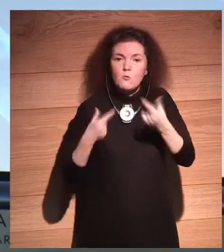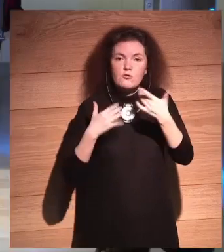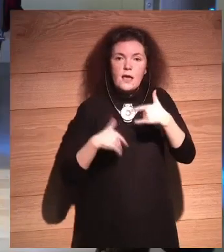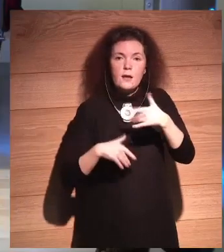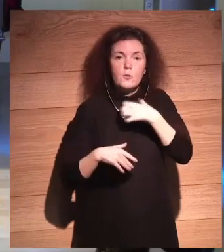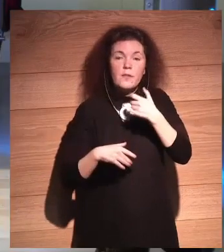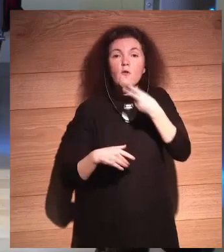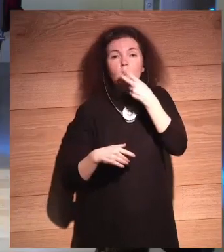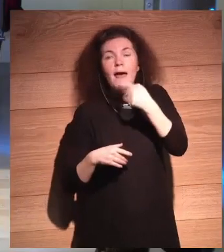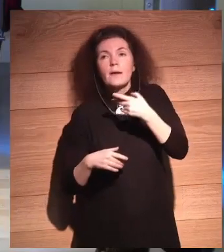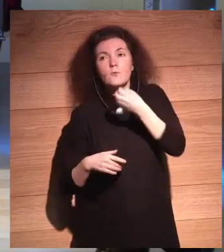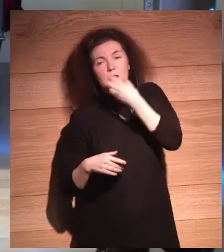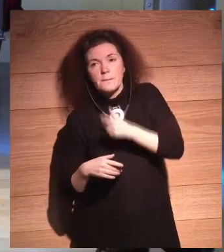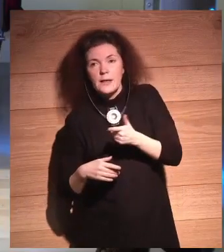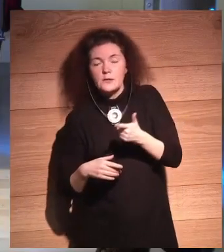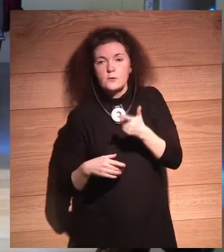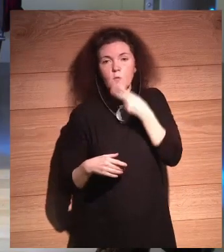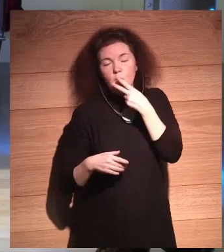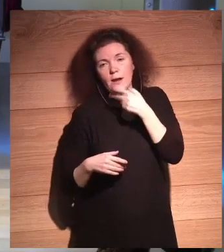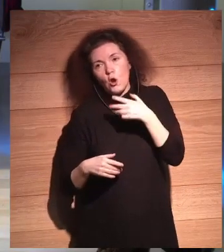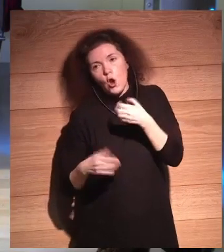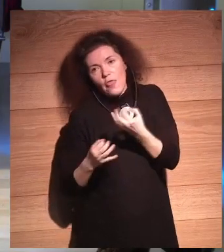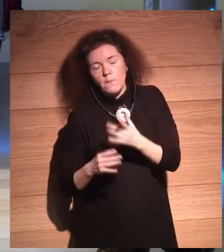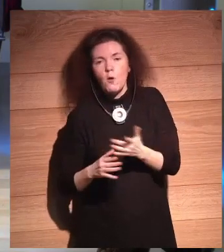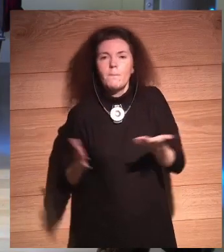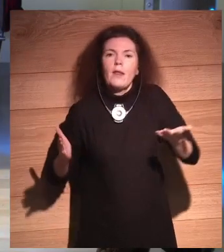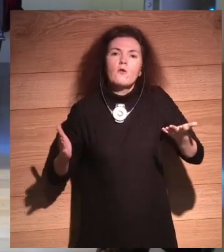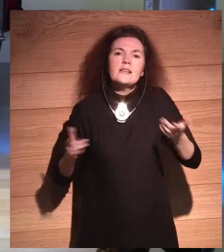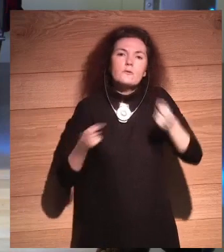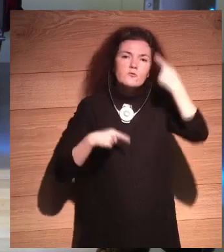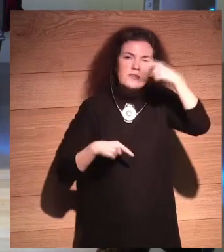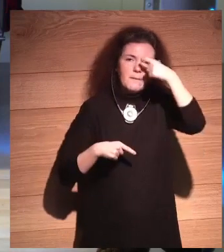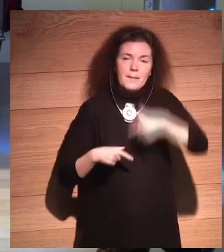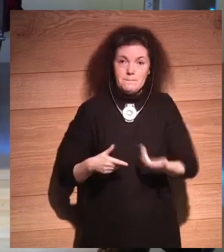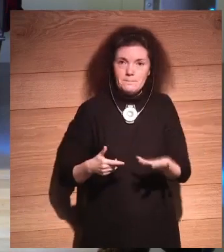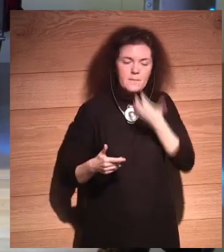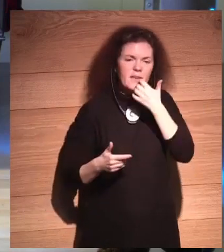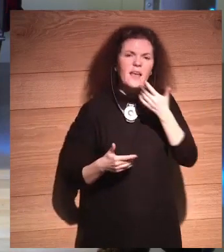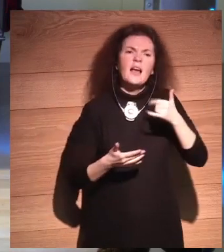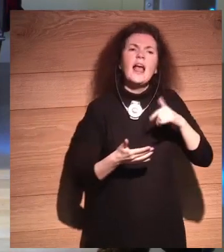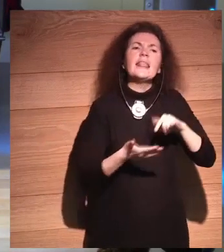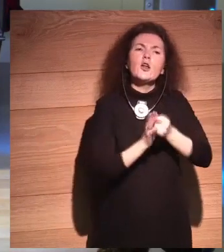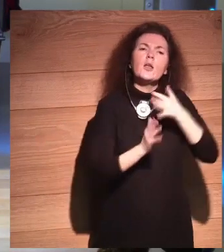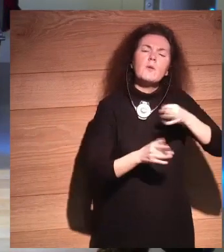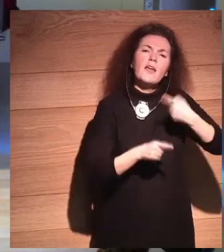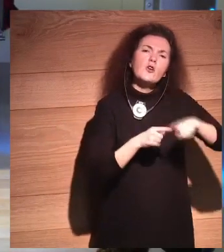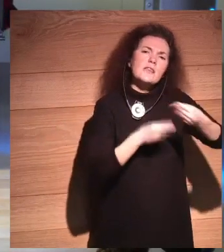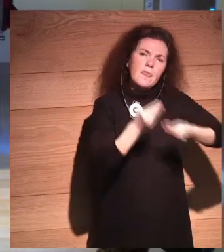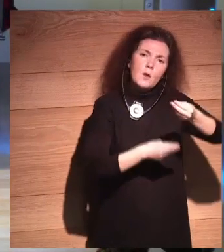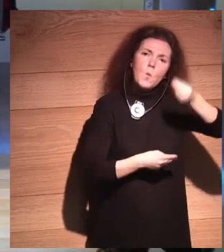Yo no debería fumar, pero bueno. Y Tim Cook también dijo que la tecnología puede hacer cosas muy buenas,